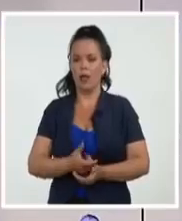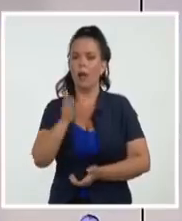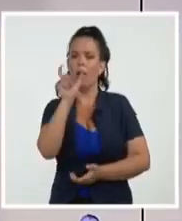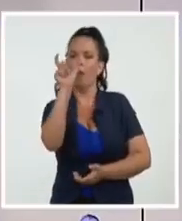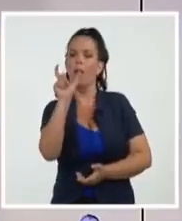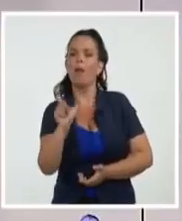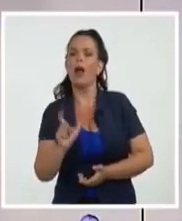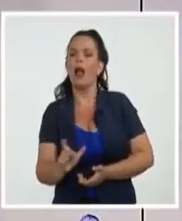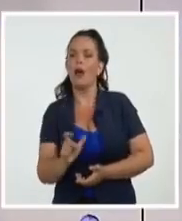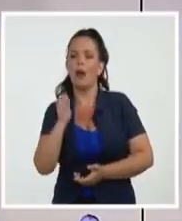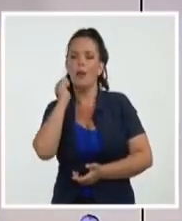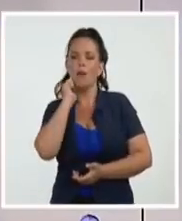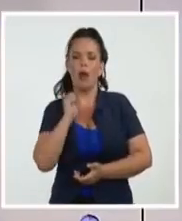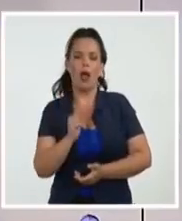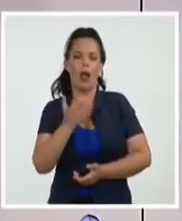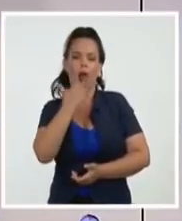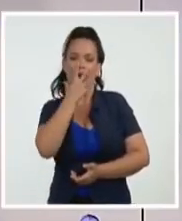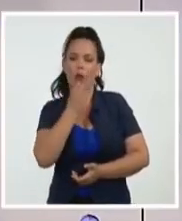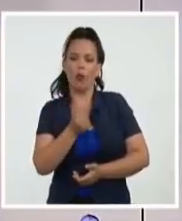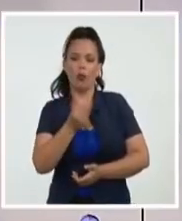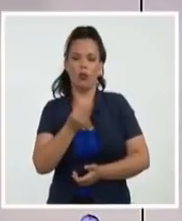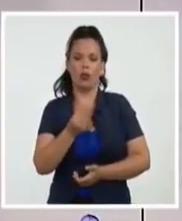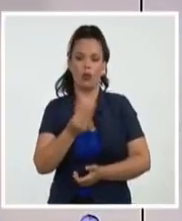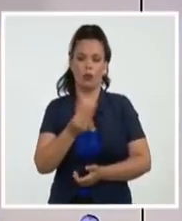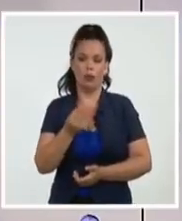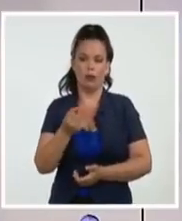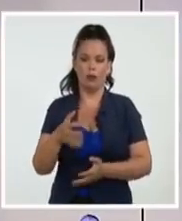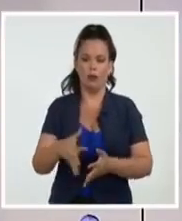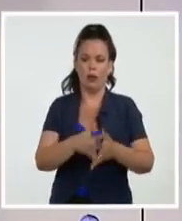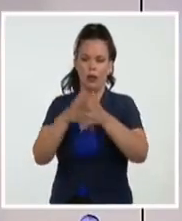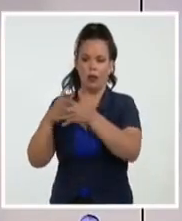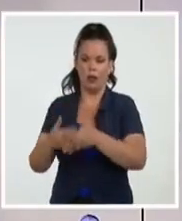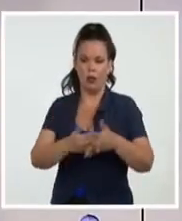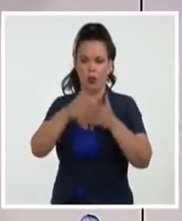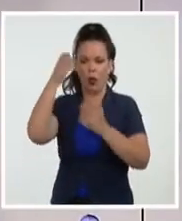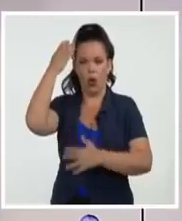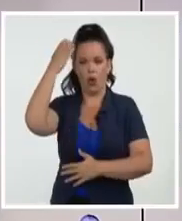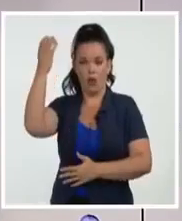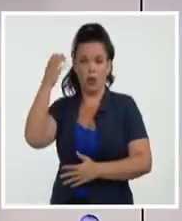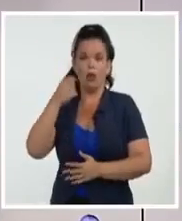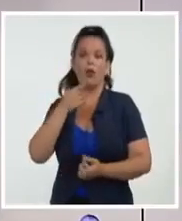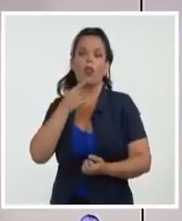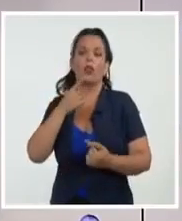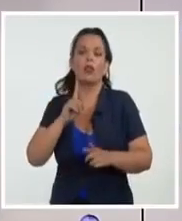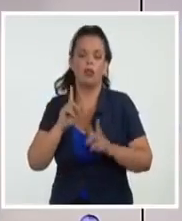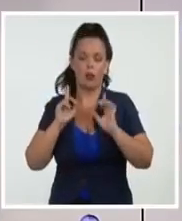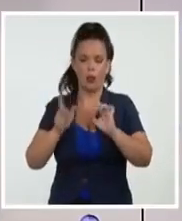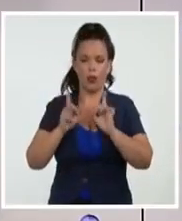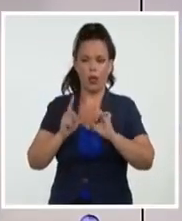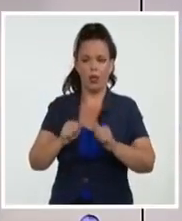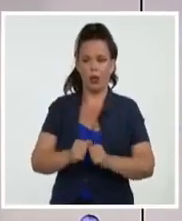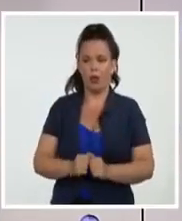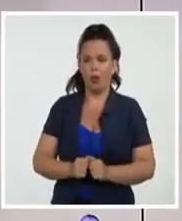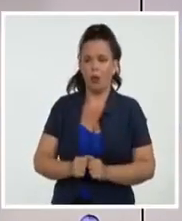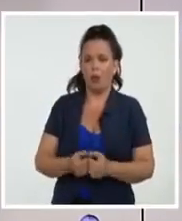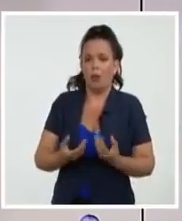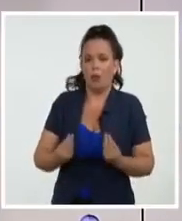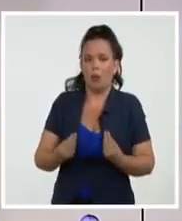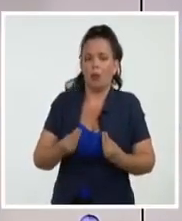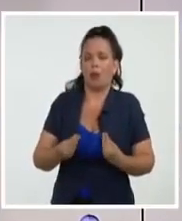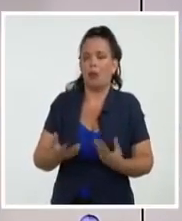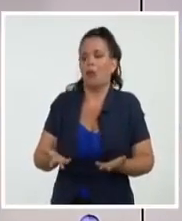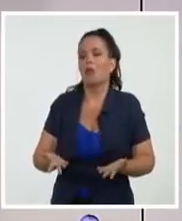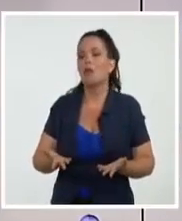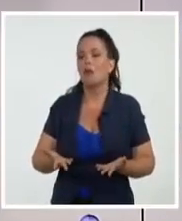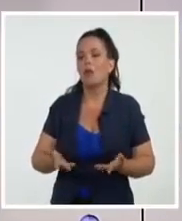preferidas de los políticos estadounidenses que pretenden decir mucho, pero en realidad dicen poco porque buscan